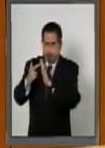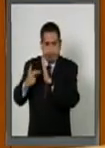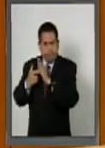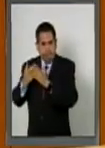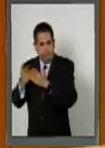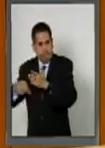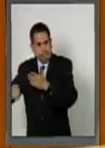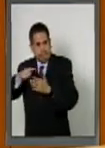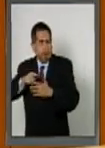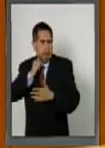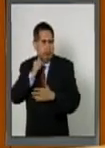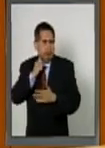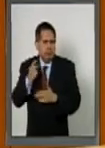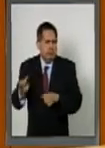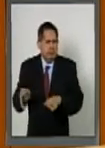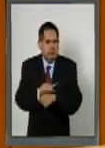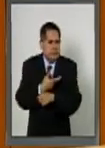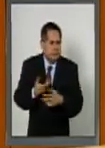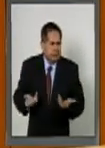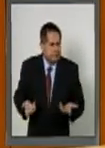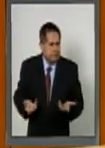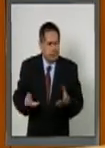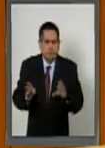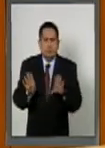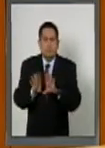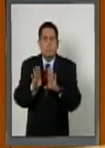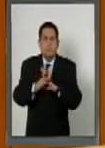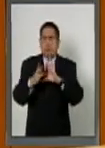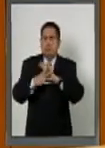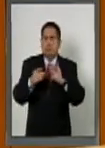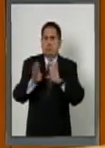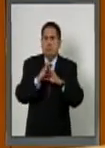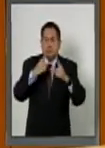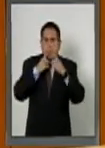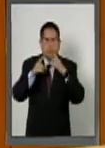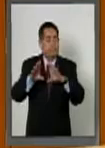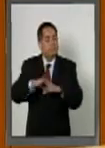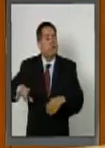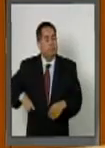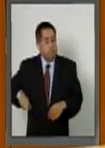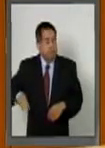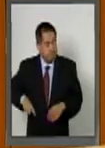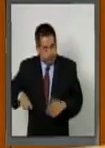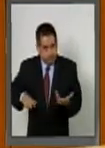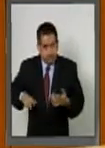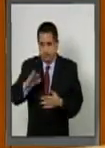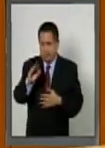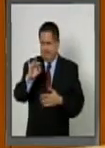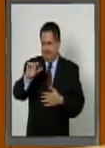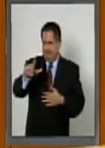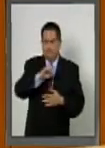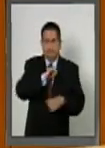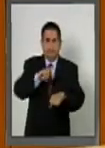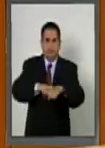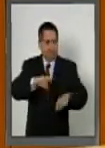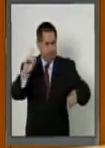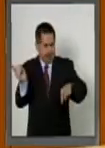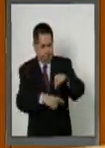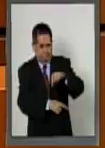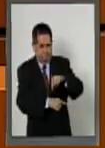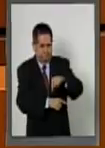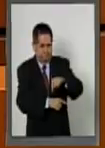Práctica Parlamentaria qué sucede cuando bajo la presión del gobierno, el fiscal especializado destituido